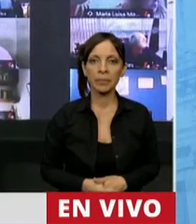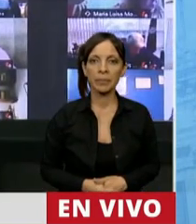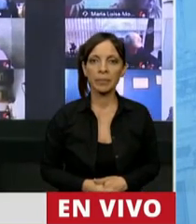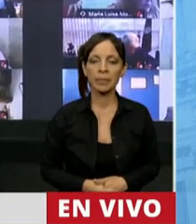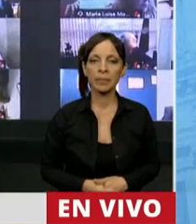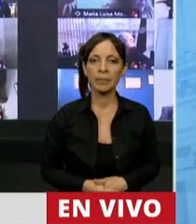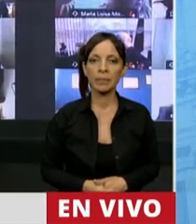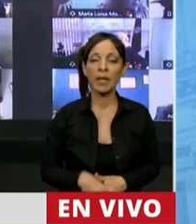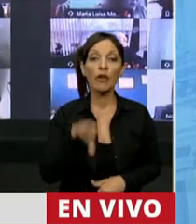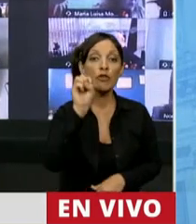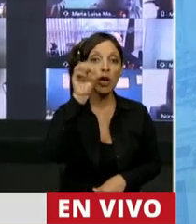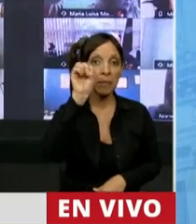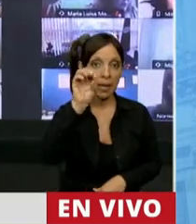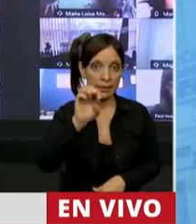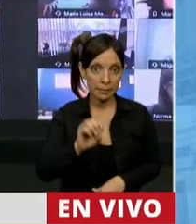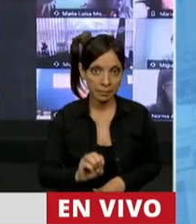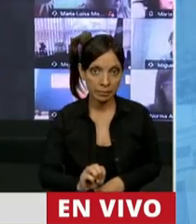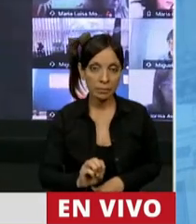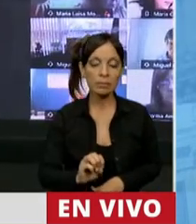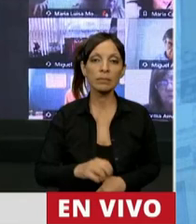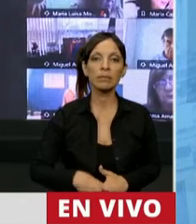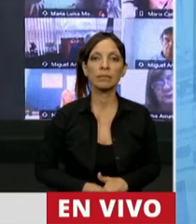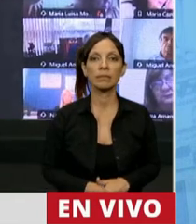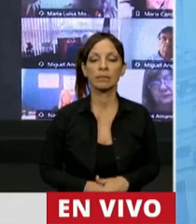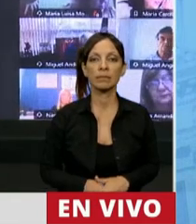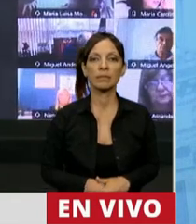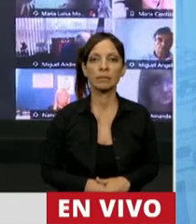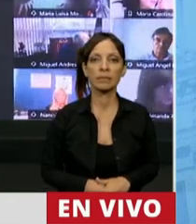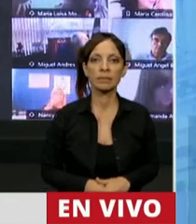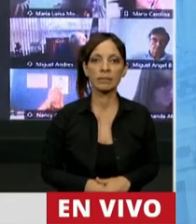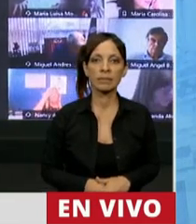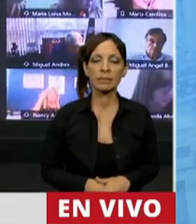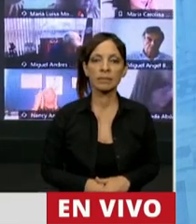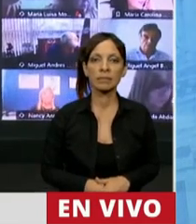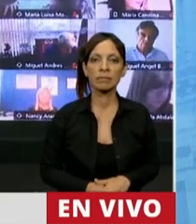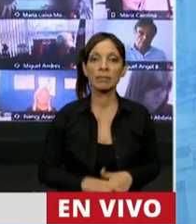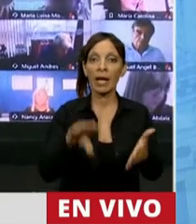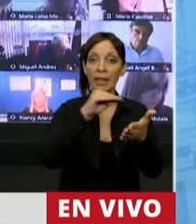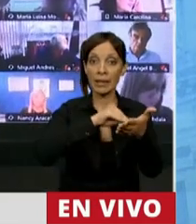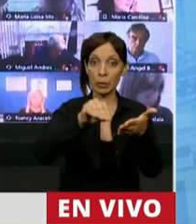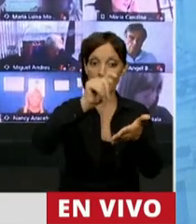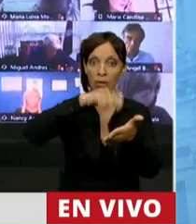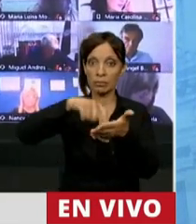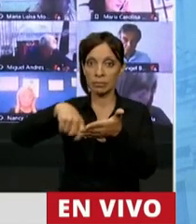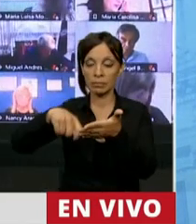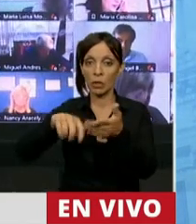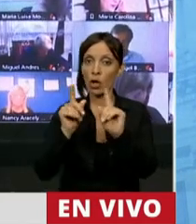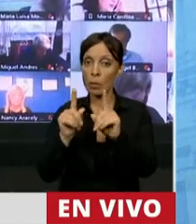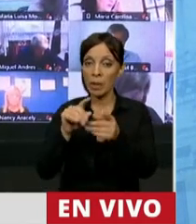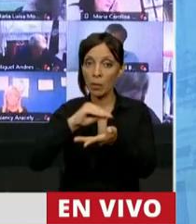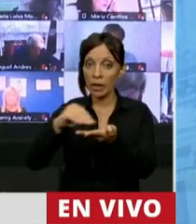Los nombres de los diputados firmantes y no otros